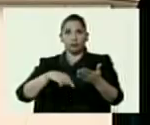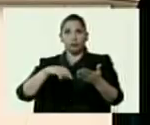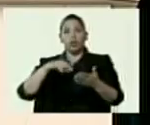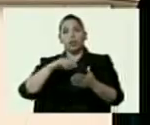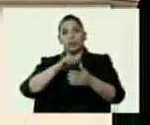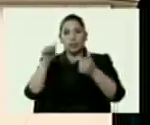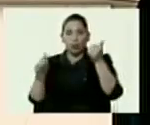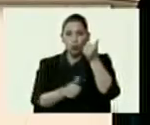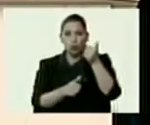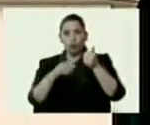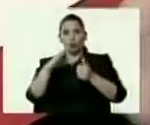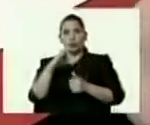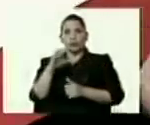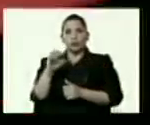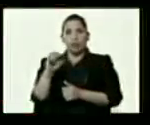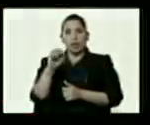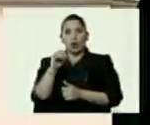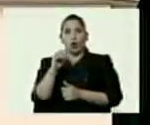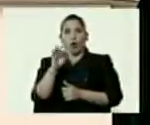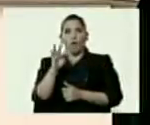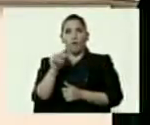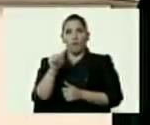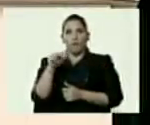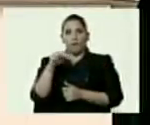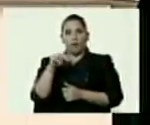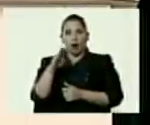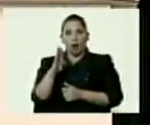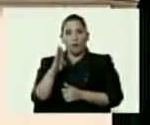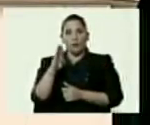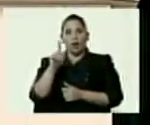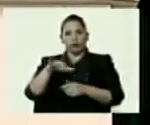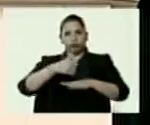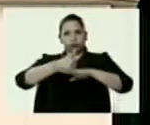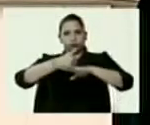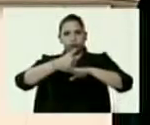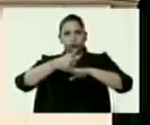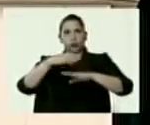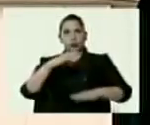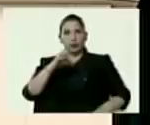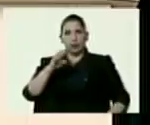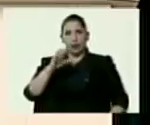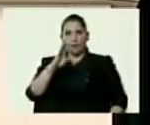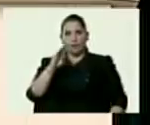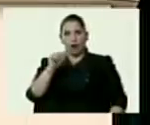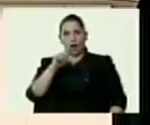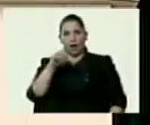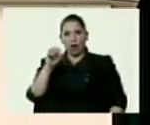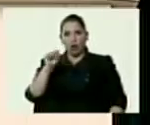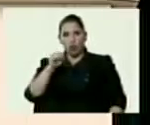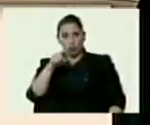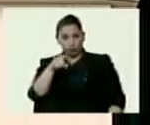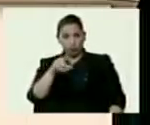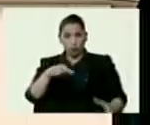CEOFAN y Remigio Sedeños y Chazos, almirante en jefe, comandante estratégico operacional.